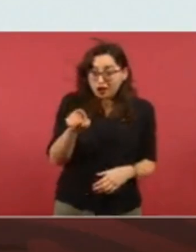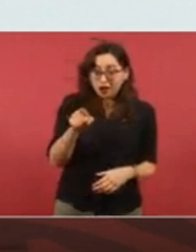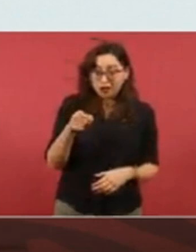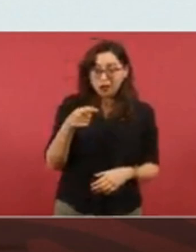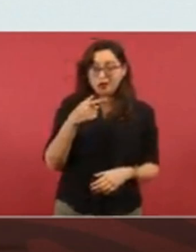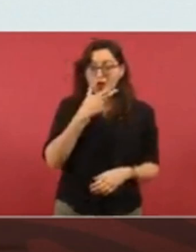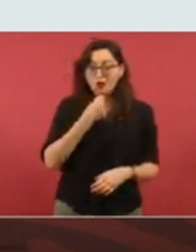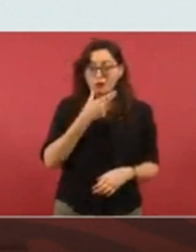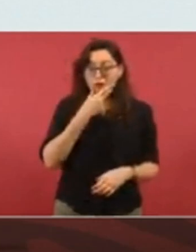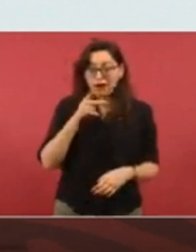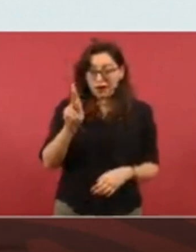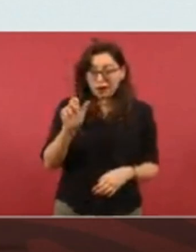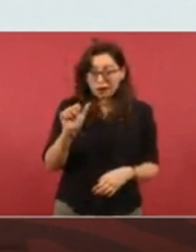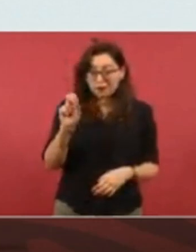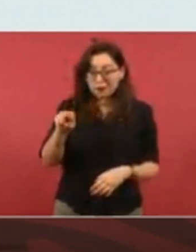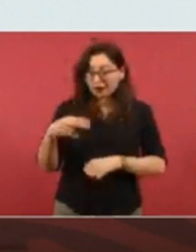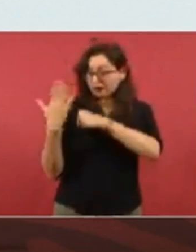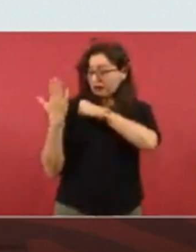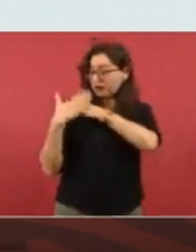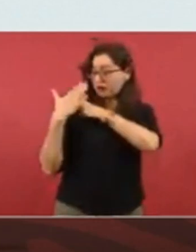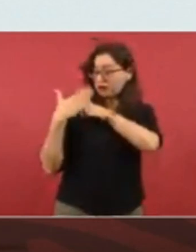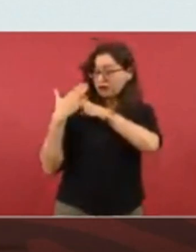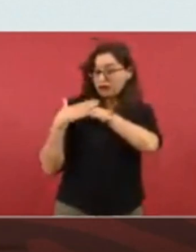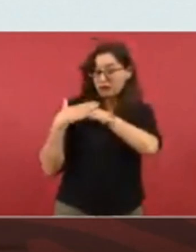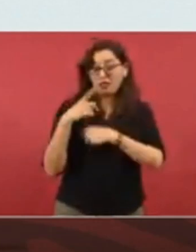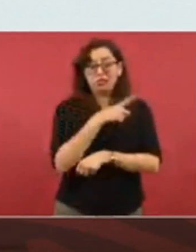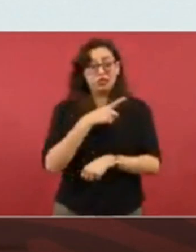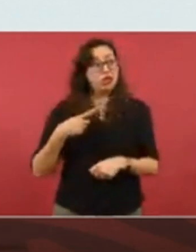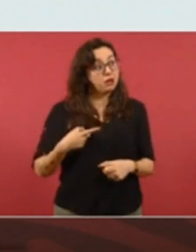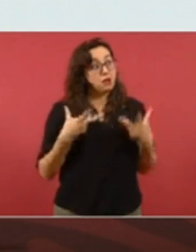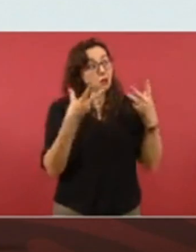que nos alineemos a la DEA